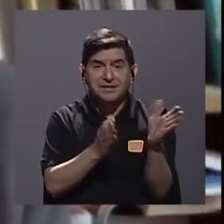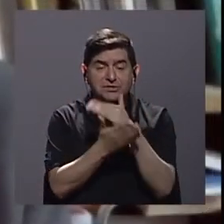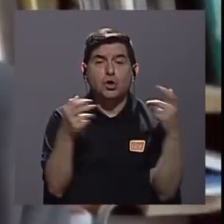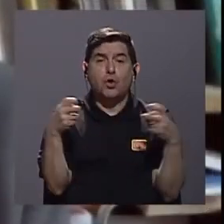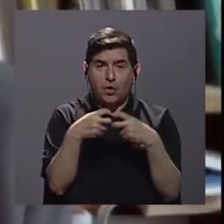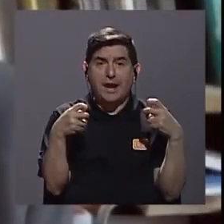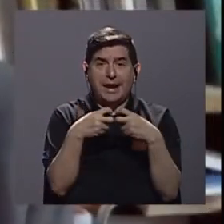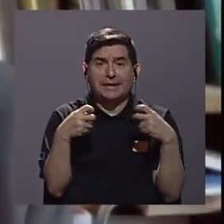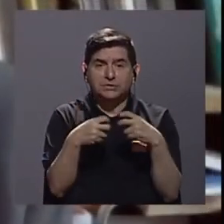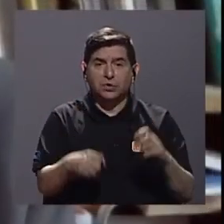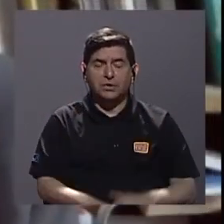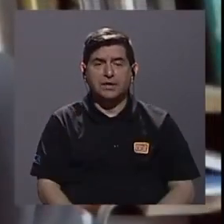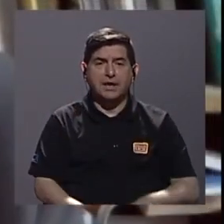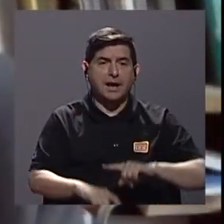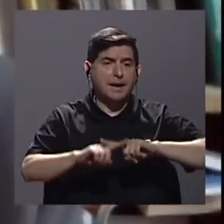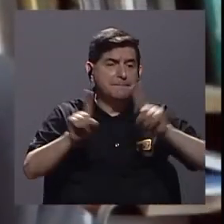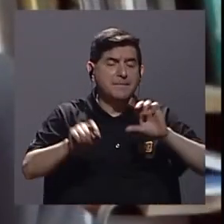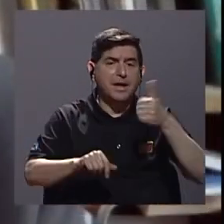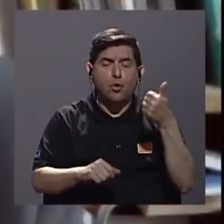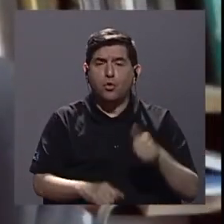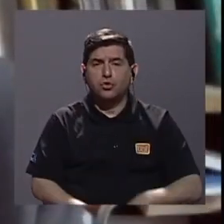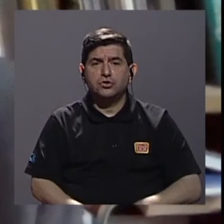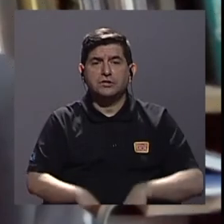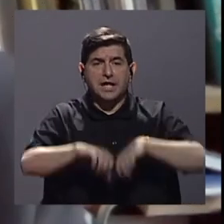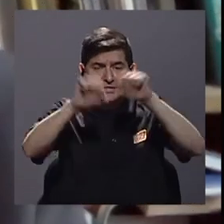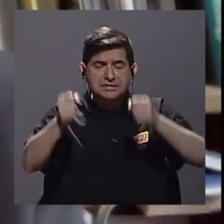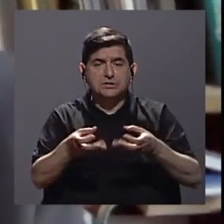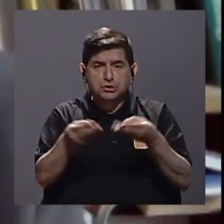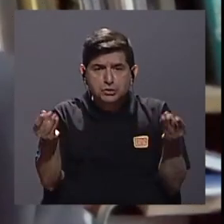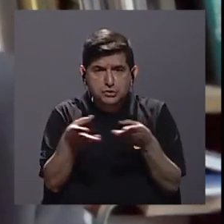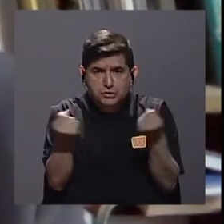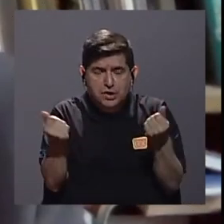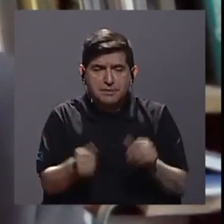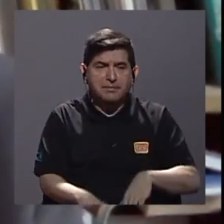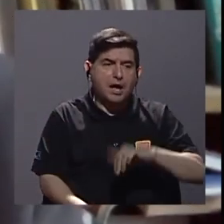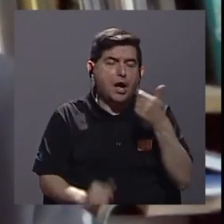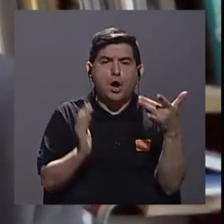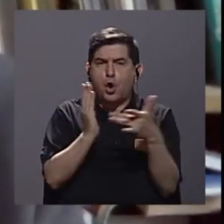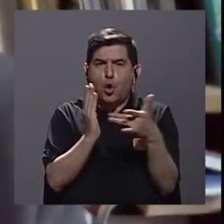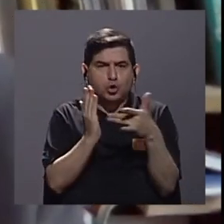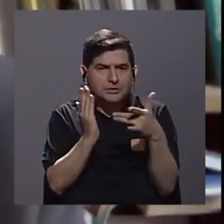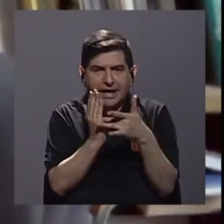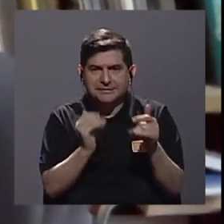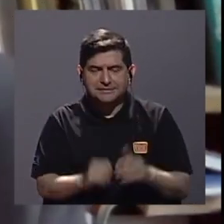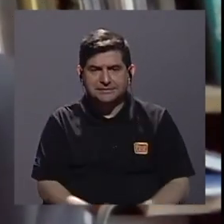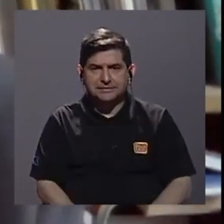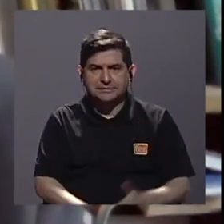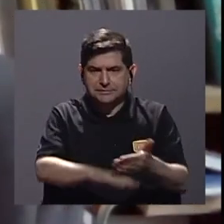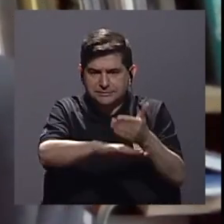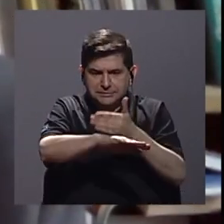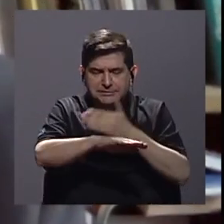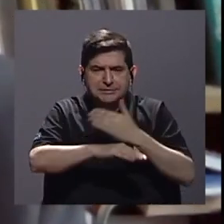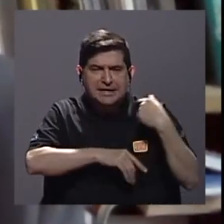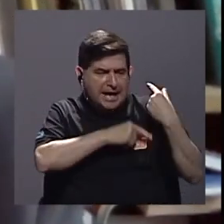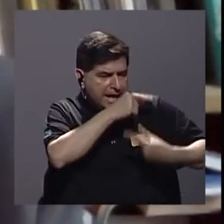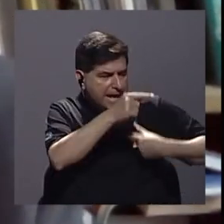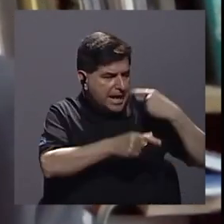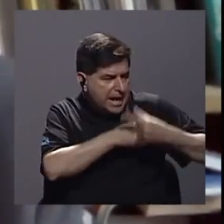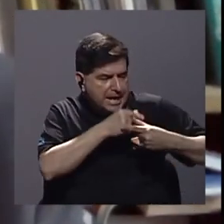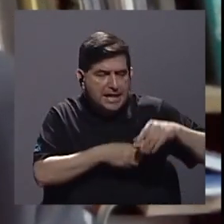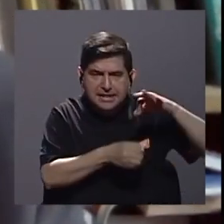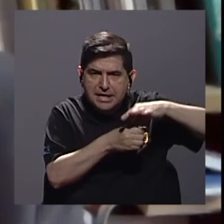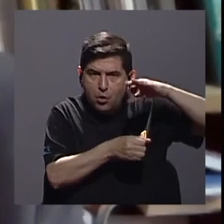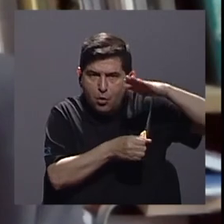electrónica pero otras tecnologías que son los sistemas de producción otras tecnologías que son el mejoramiento genético de las